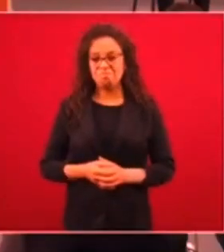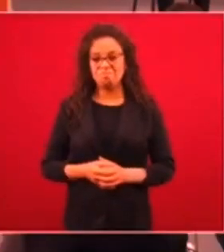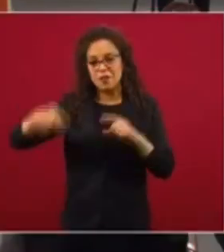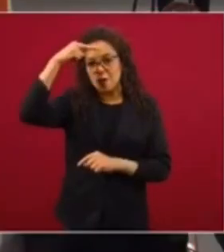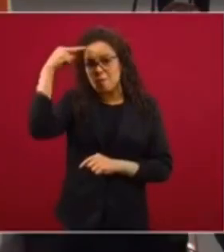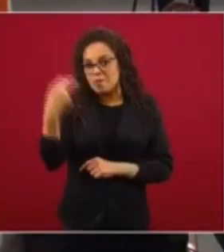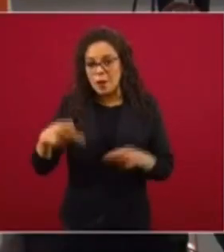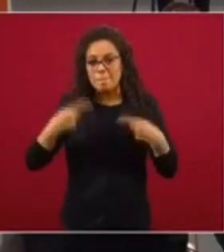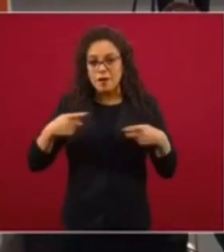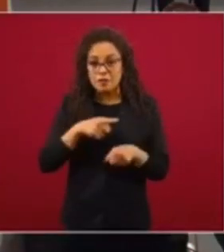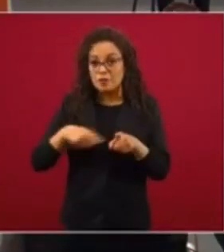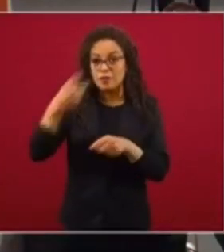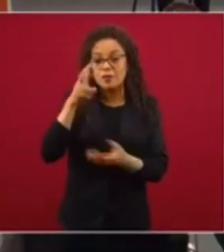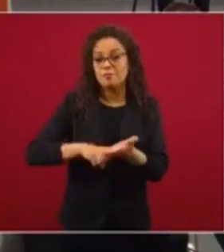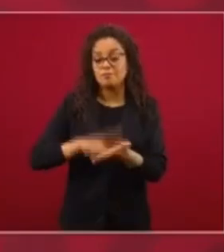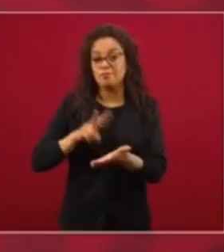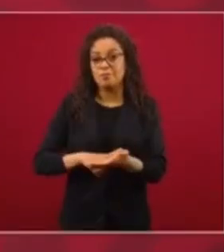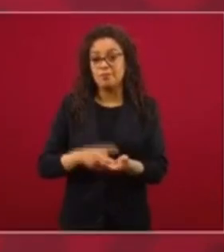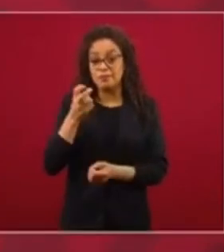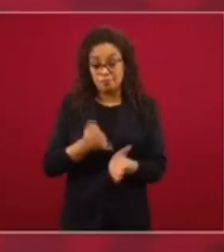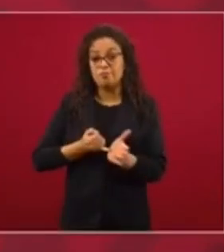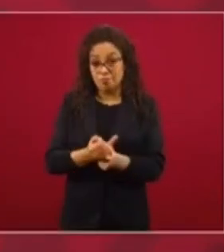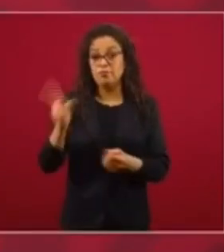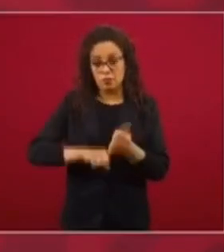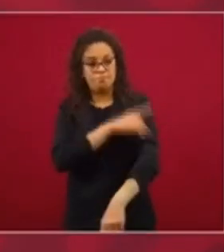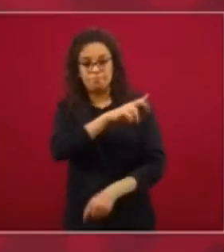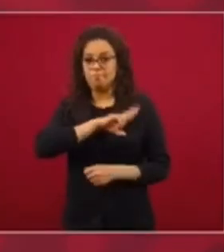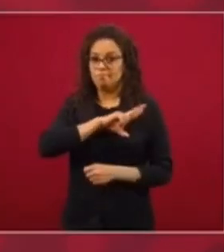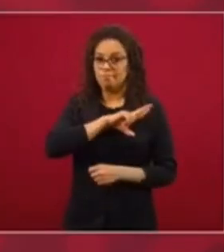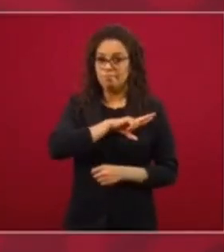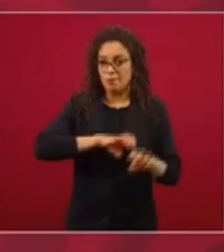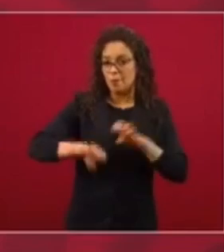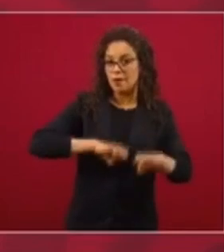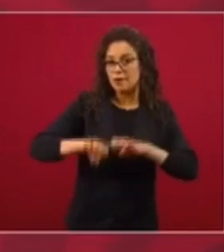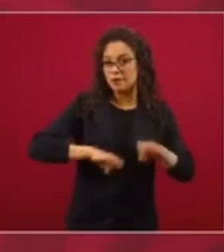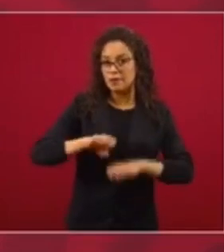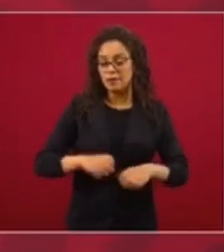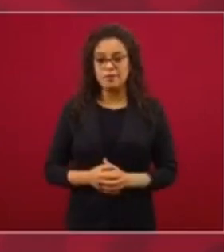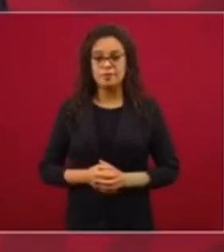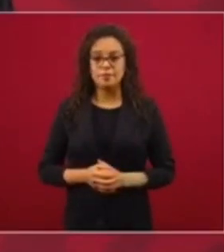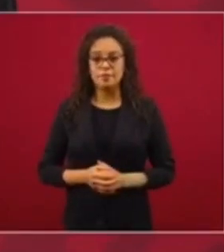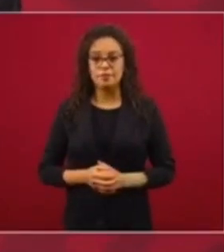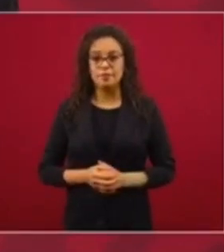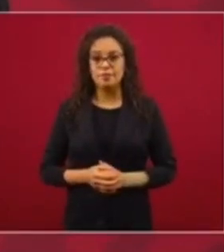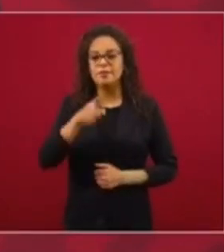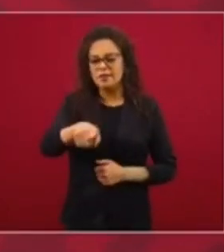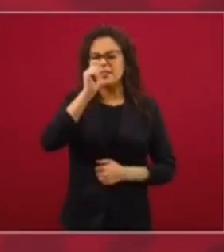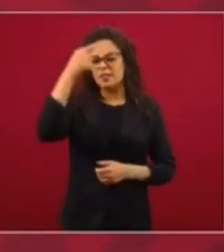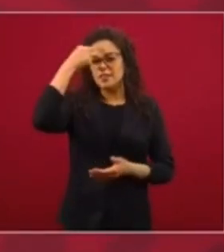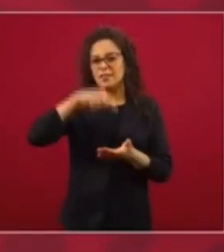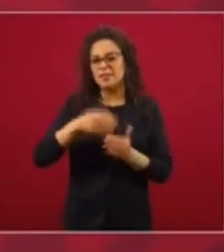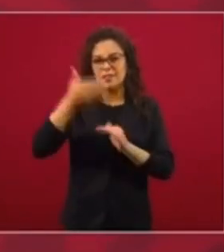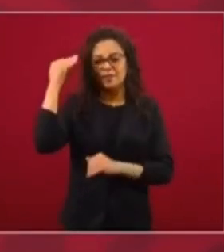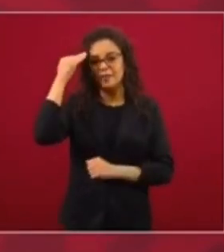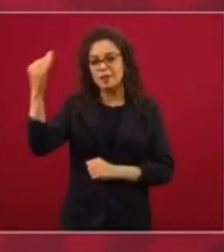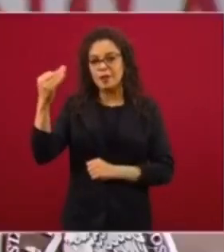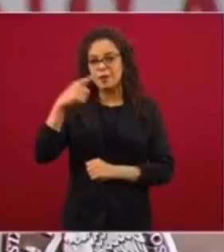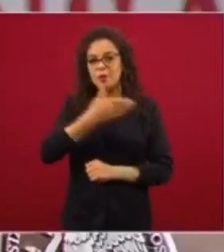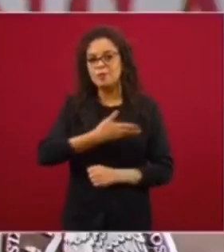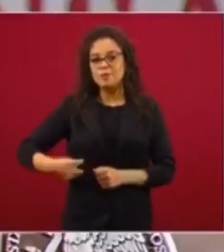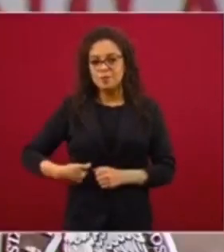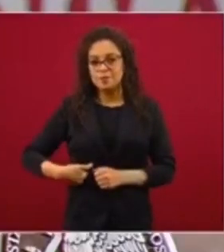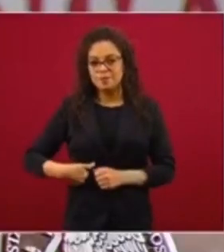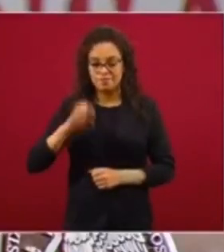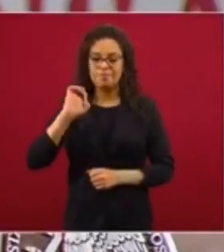esos intereses. Eso es lo que se está aplicando. Es un asunto de justicia. En la época, ¿de quién creen? De